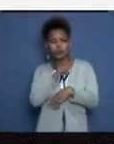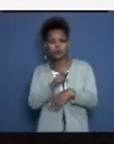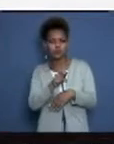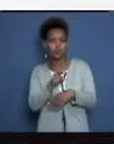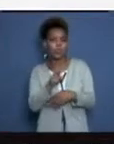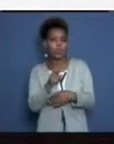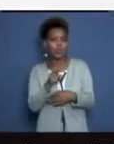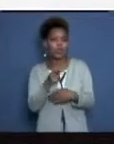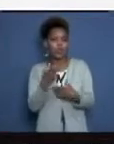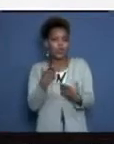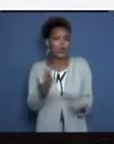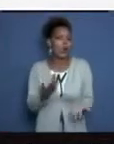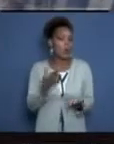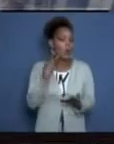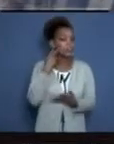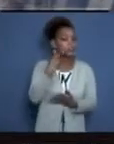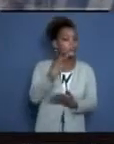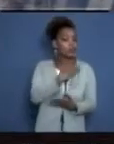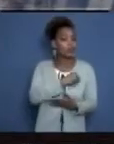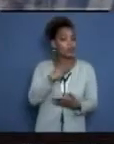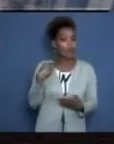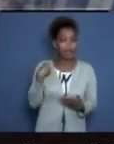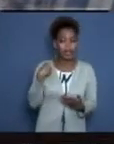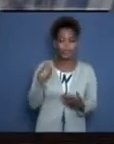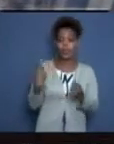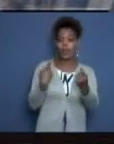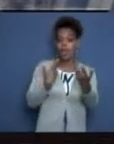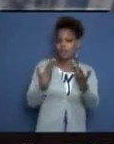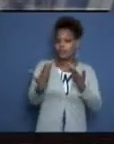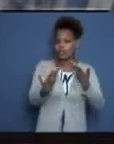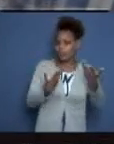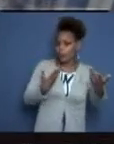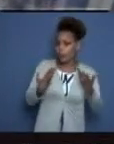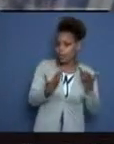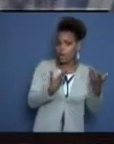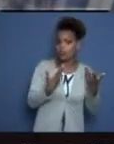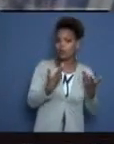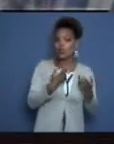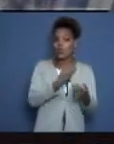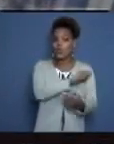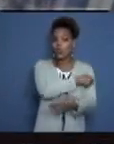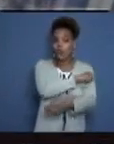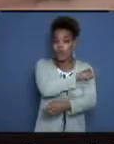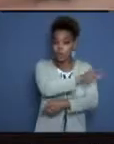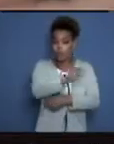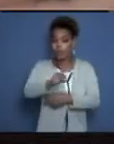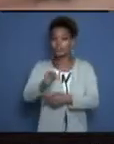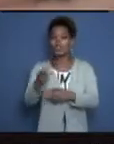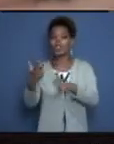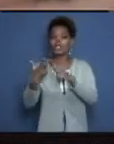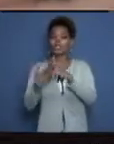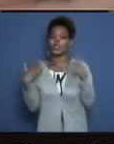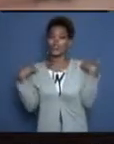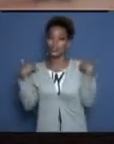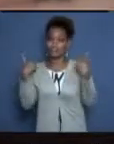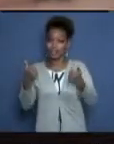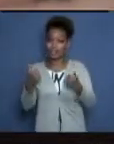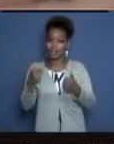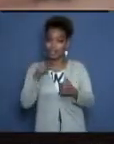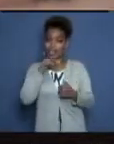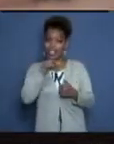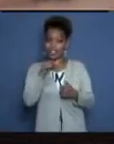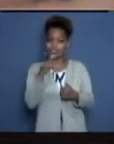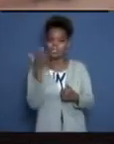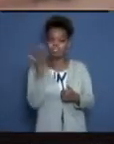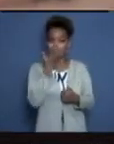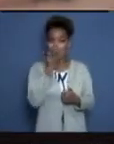población, intercambiando con las máximas autoridades del partido y el gobierno. Estas imágenes también pertenecen a Juan Pablo Carrera,